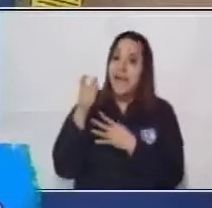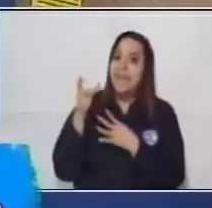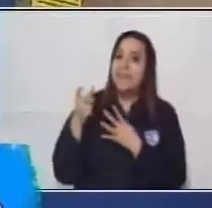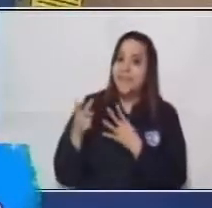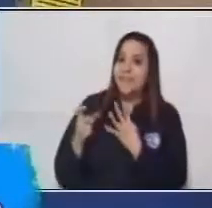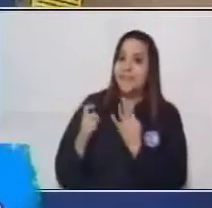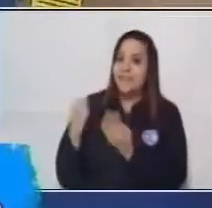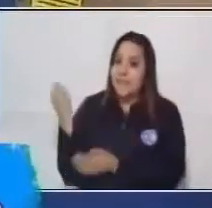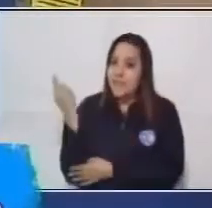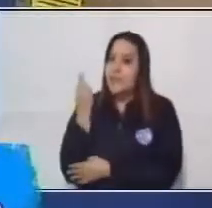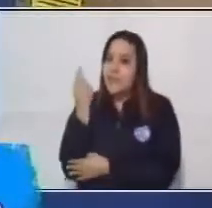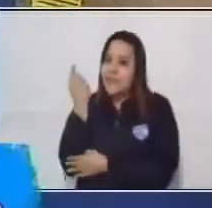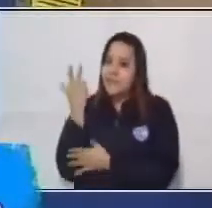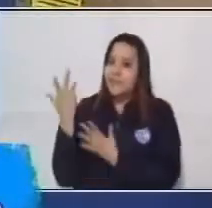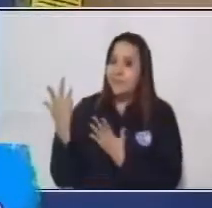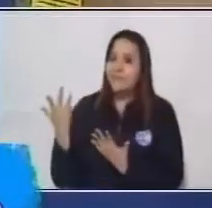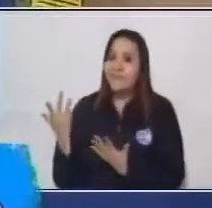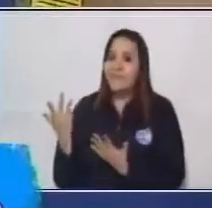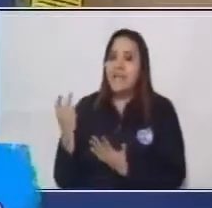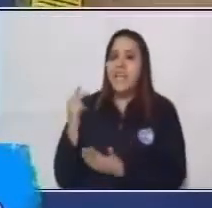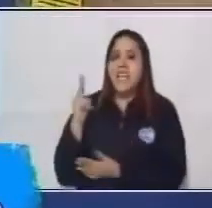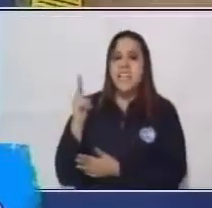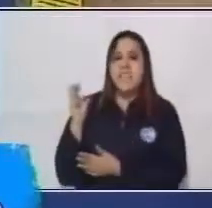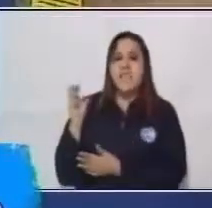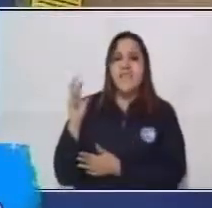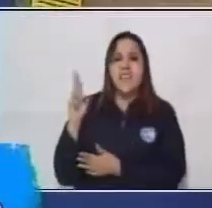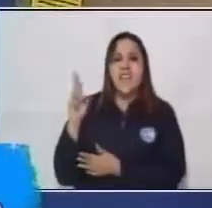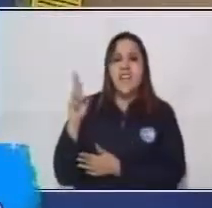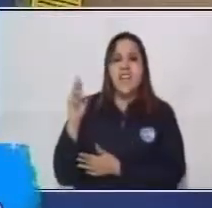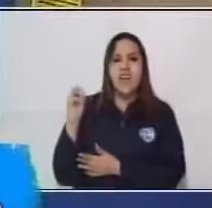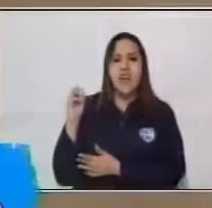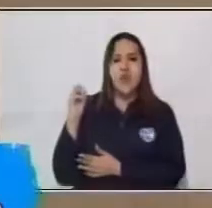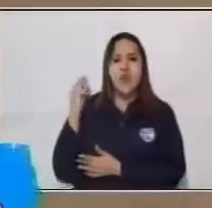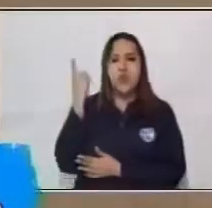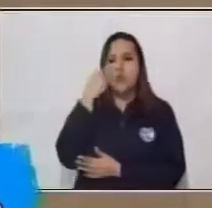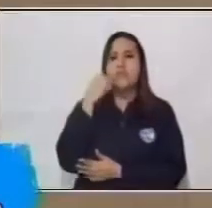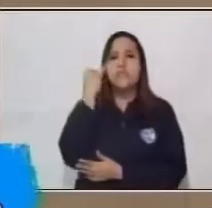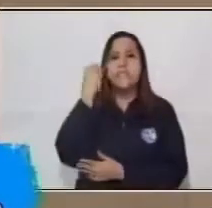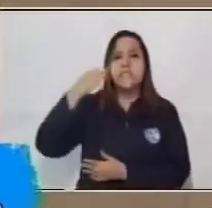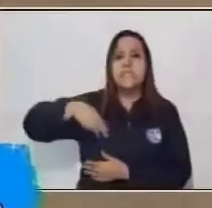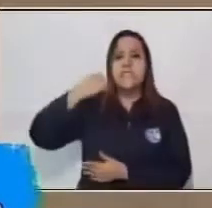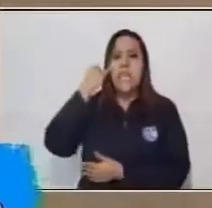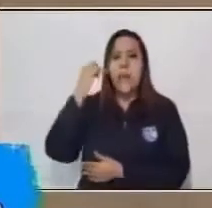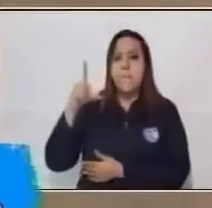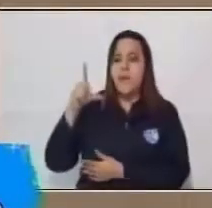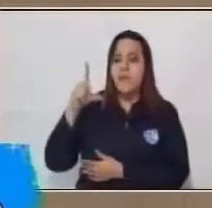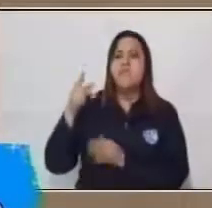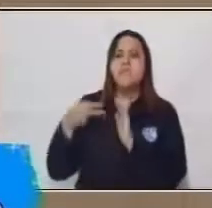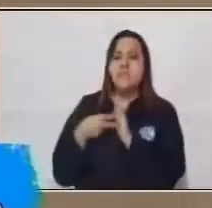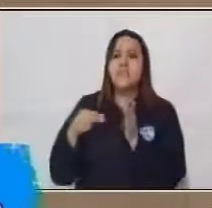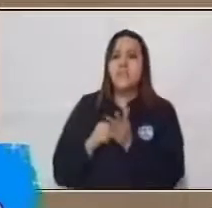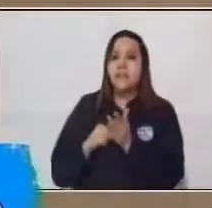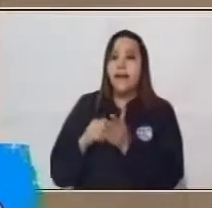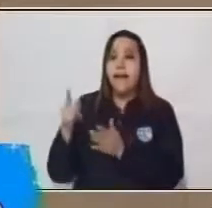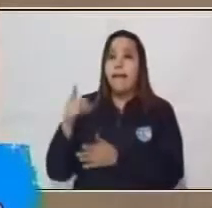principales son que es verosímil, o sea, podemos saber que es una realidad. la fantasía se queda un poco atrás en la